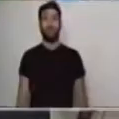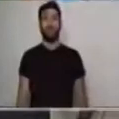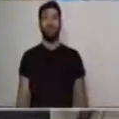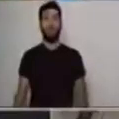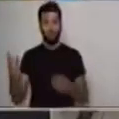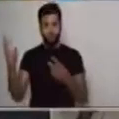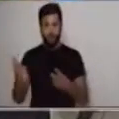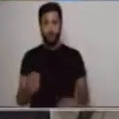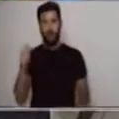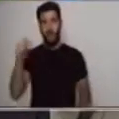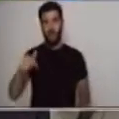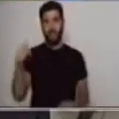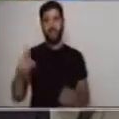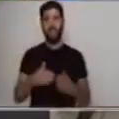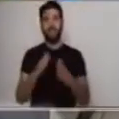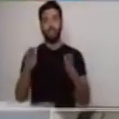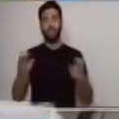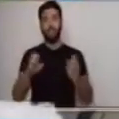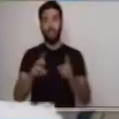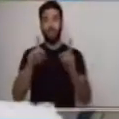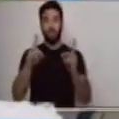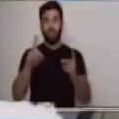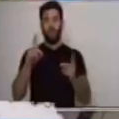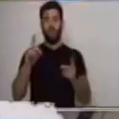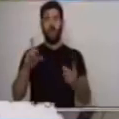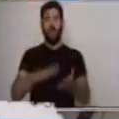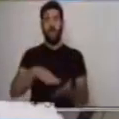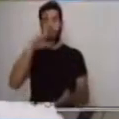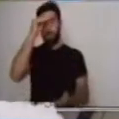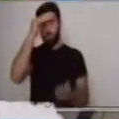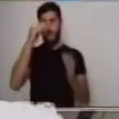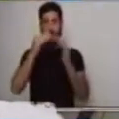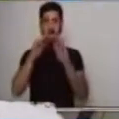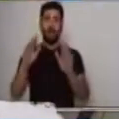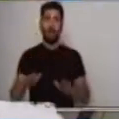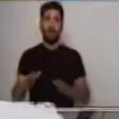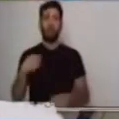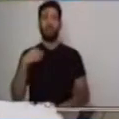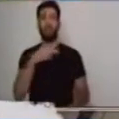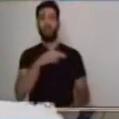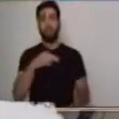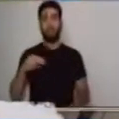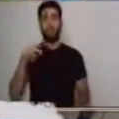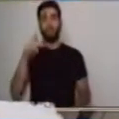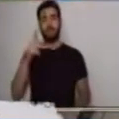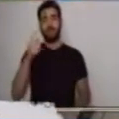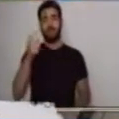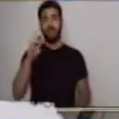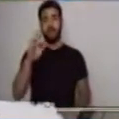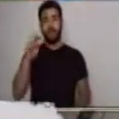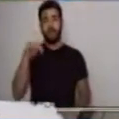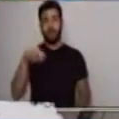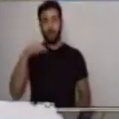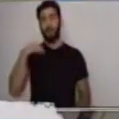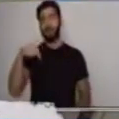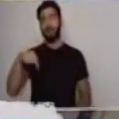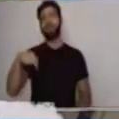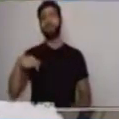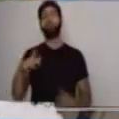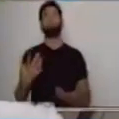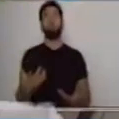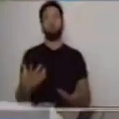Bienvenido a este espacio educativo Aprende en Casa. Soy Sara Elizabeth Salazar Aguirre y en esta oportunidad